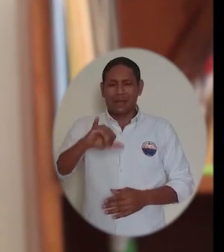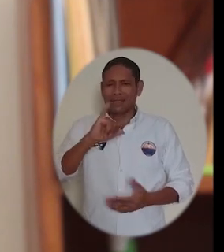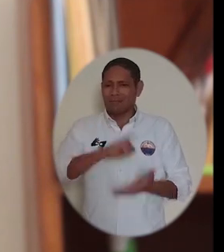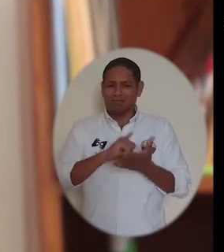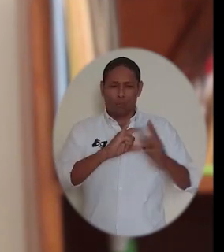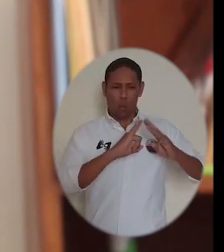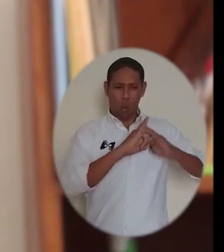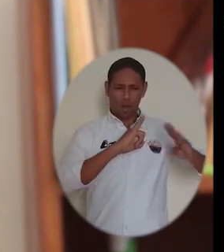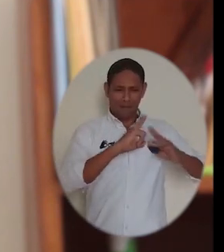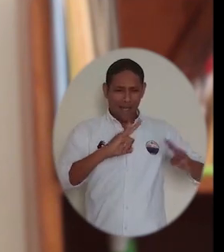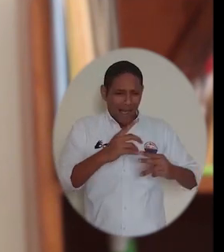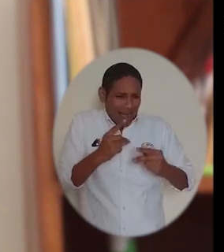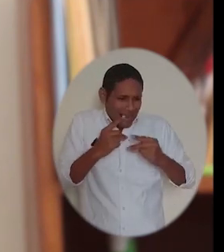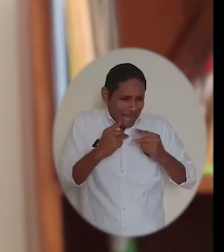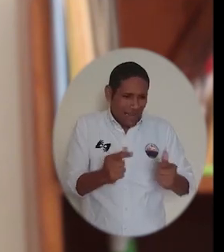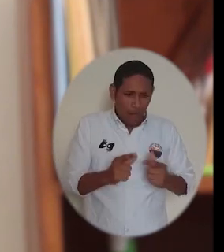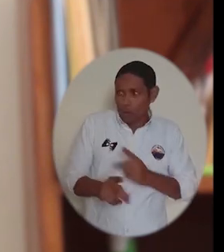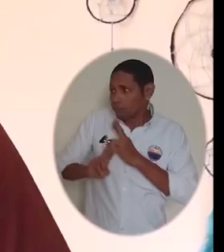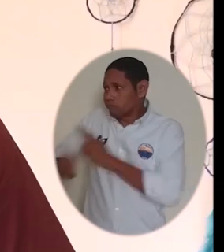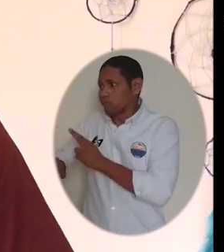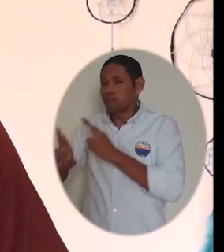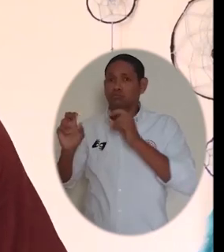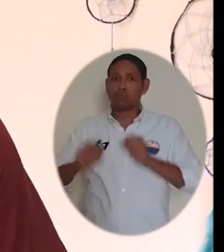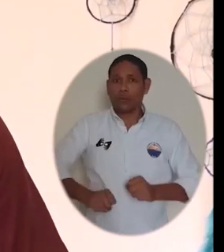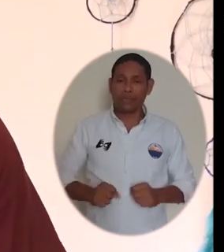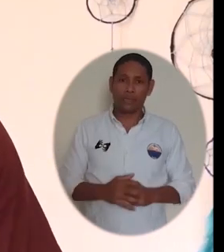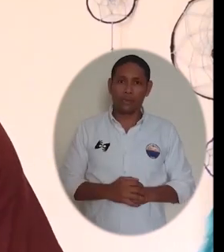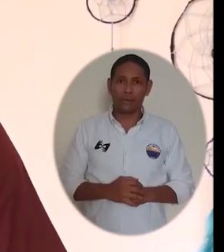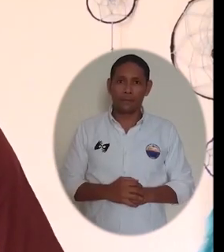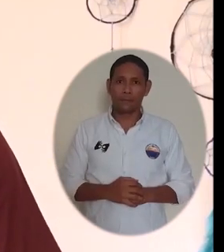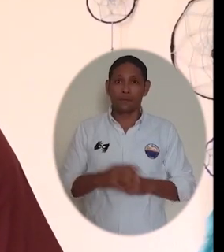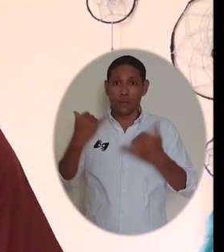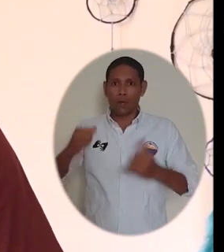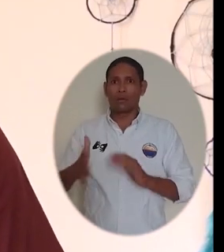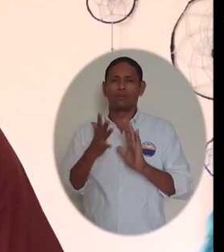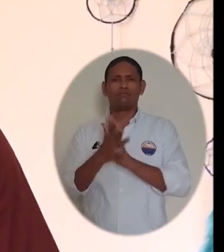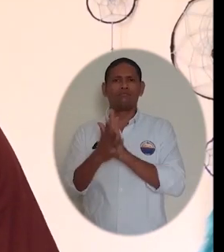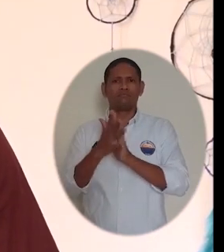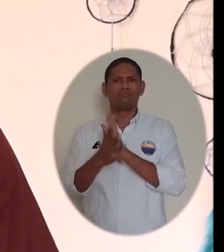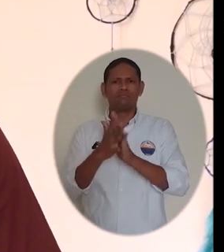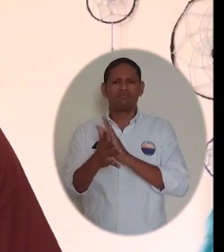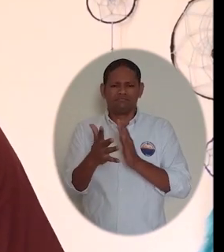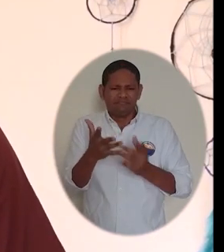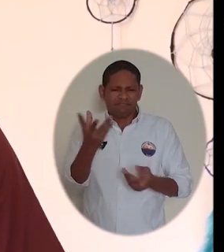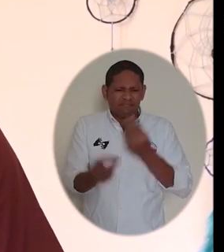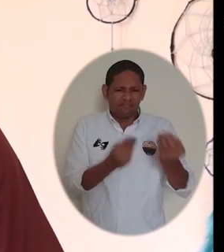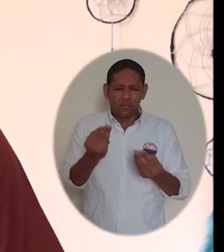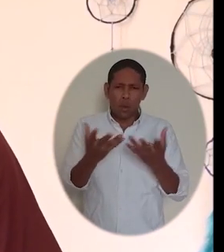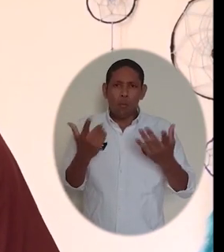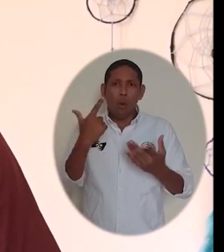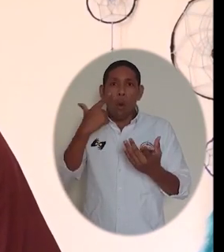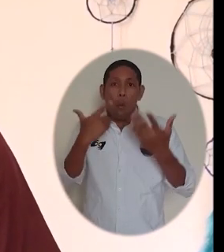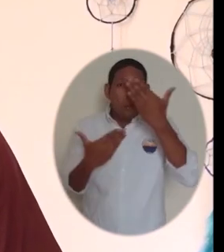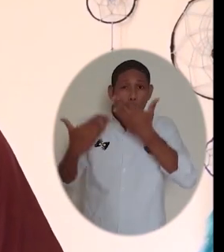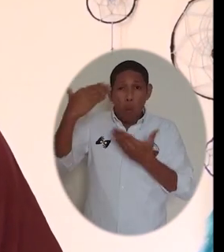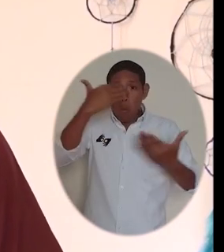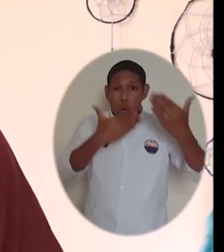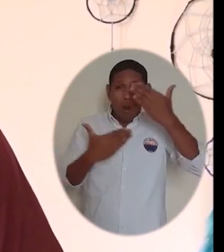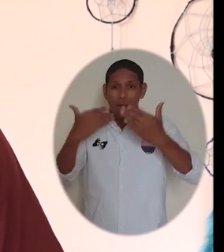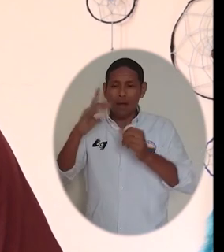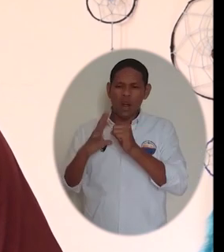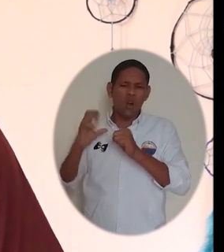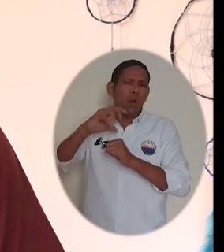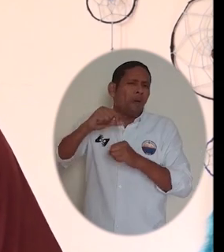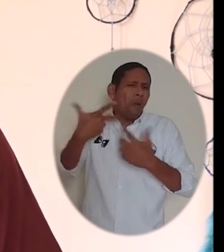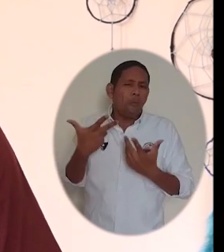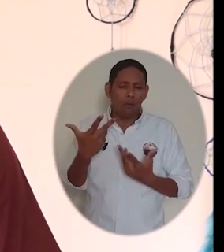generará de manera inmediata el diagnóstico. A continuación conoceremos cómo se llevarán a cabo las dinámicas de realización de pruebas y análisis